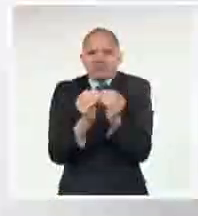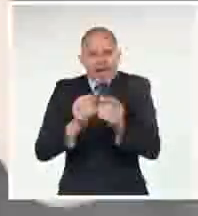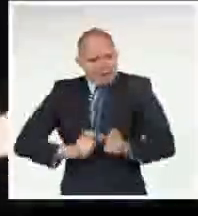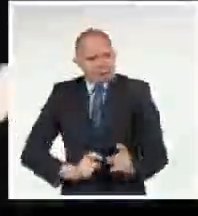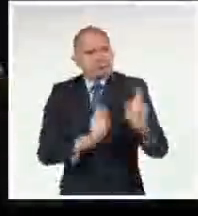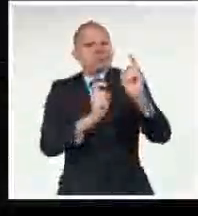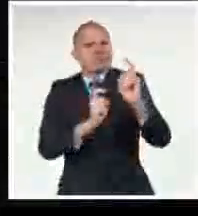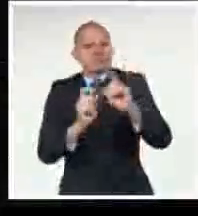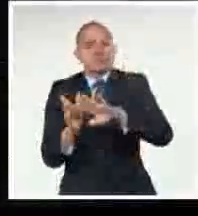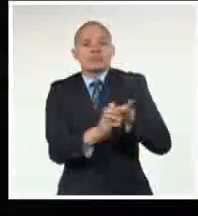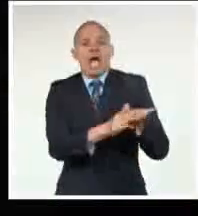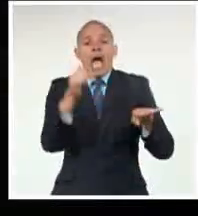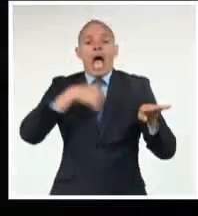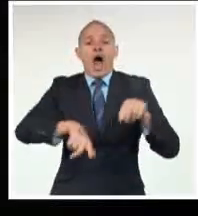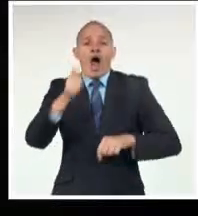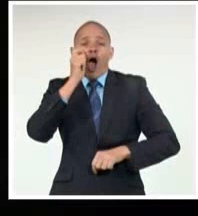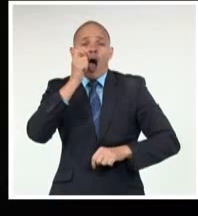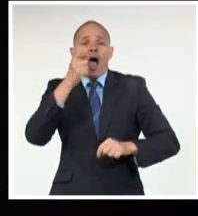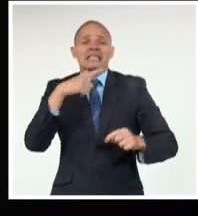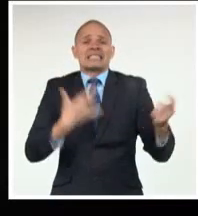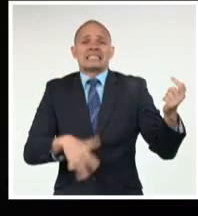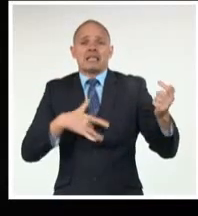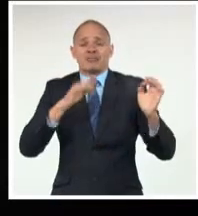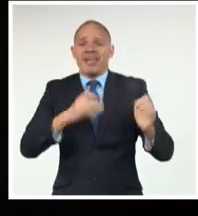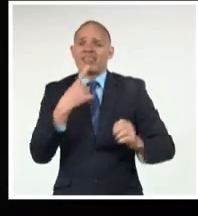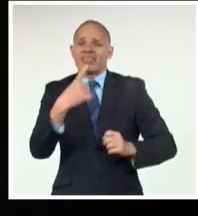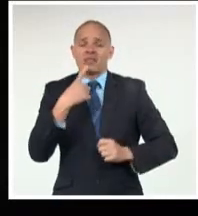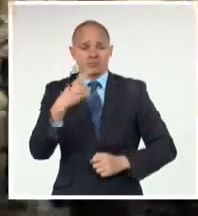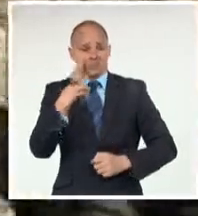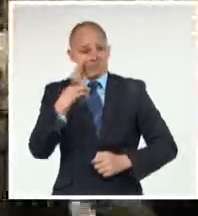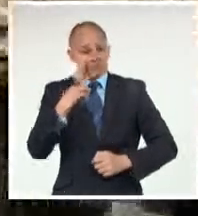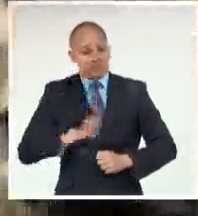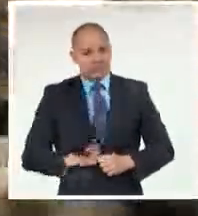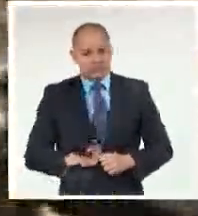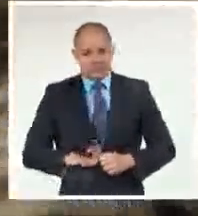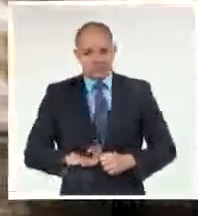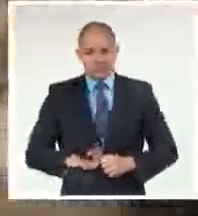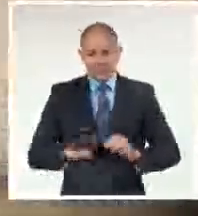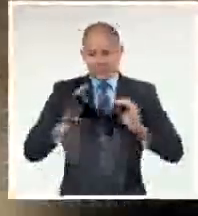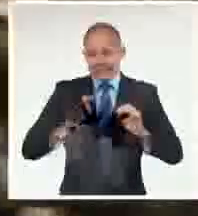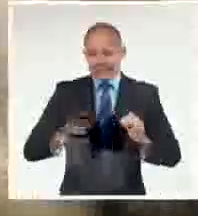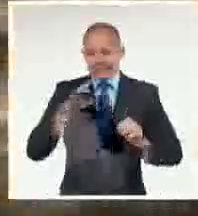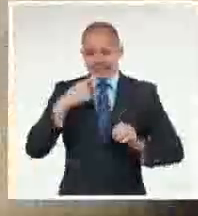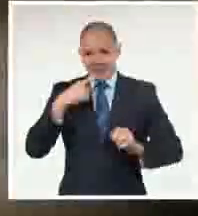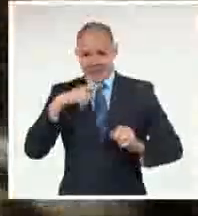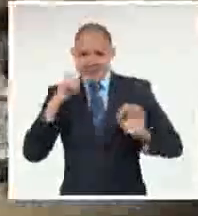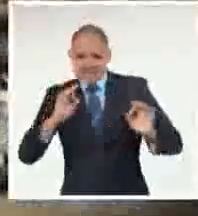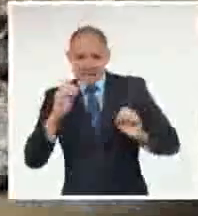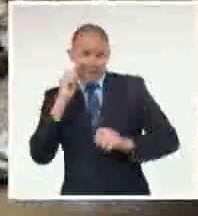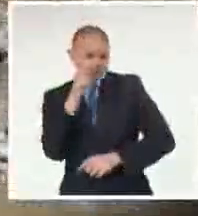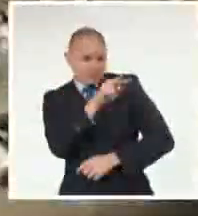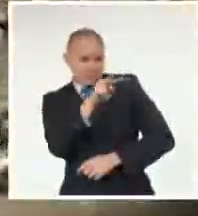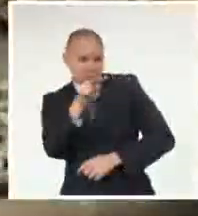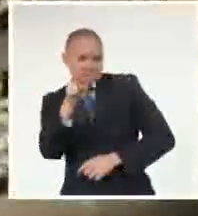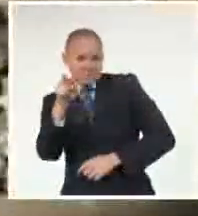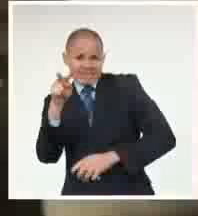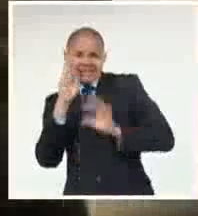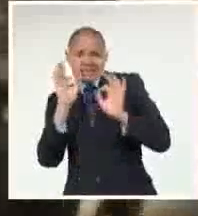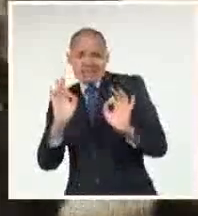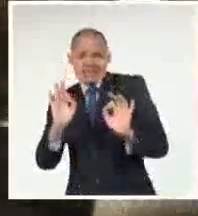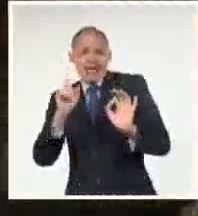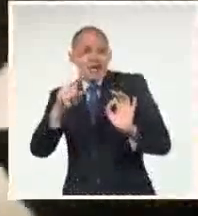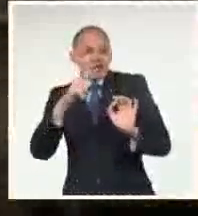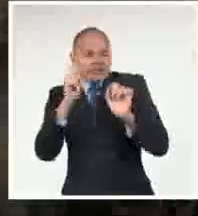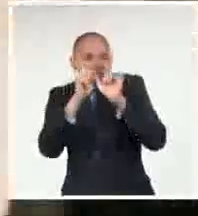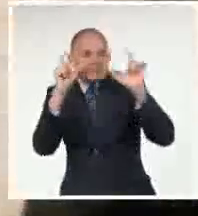cubana. Lo cotidiano sea gigante de los ojos, pues que los ojos se hacen grandes para